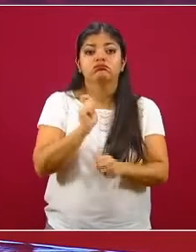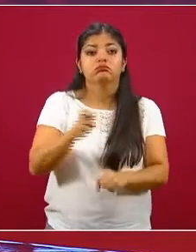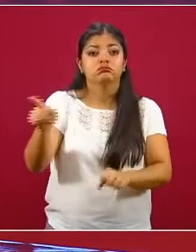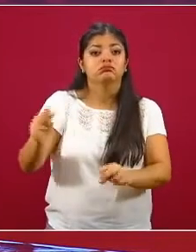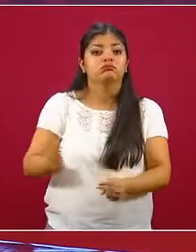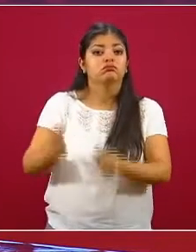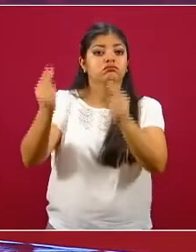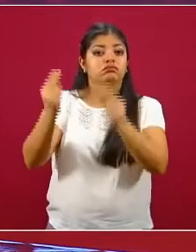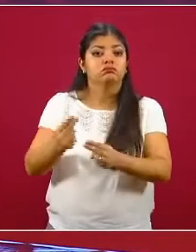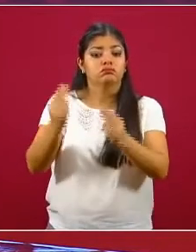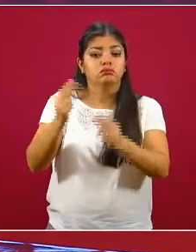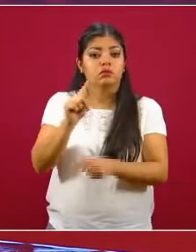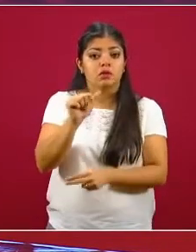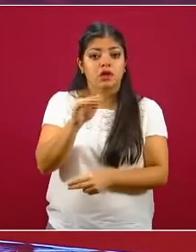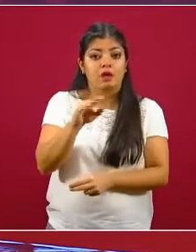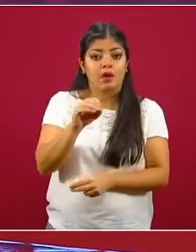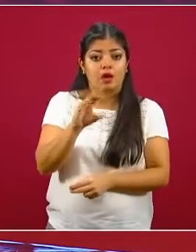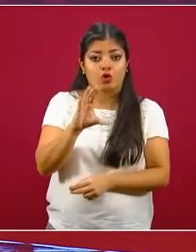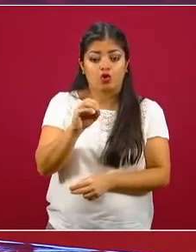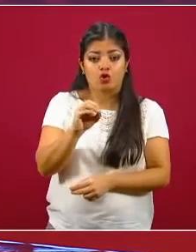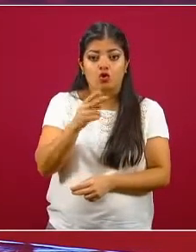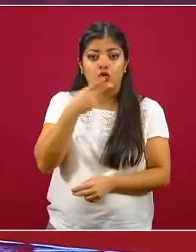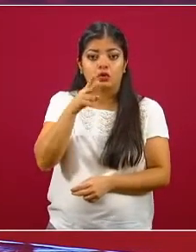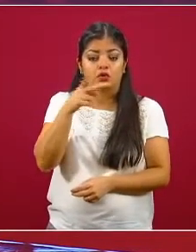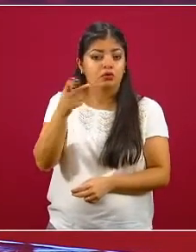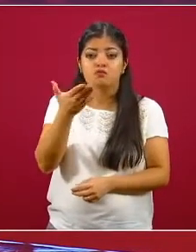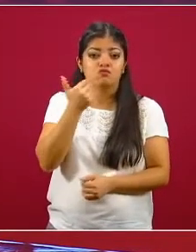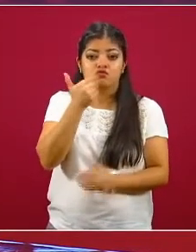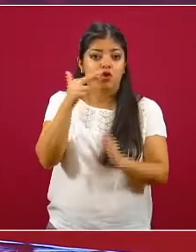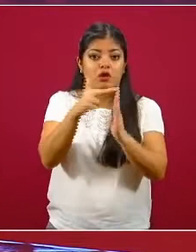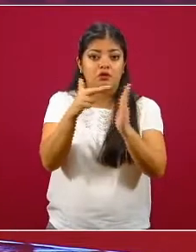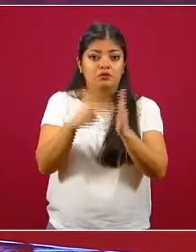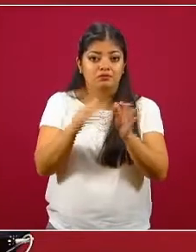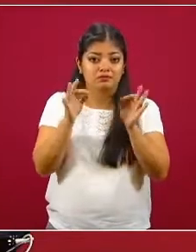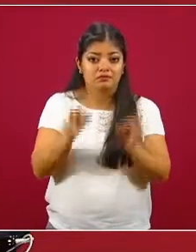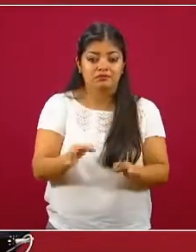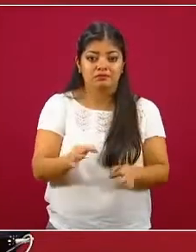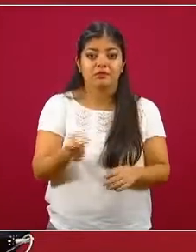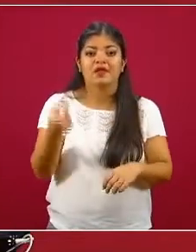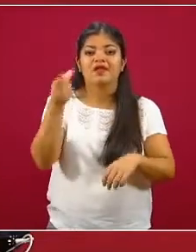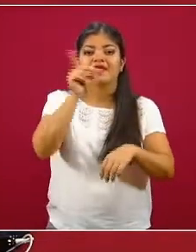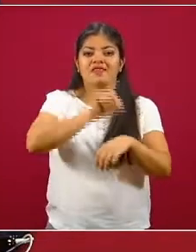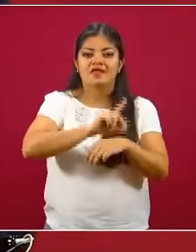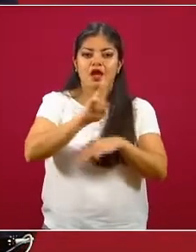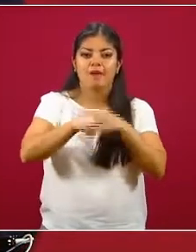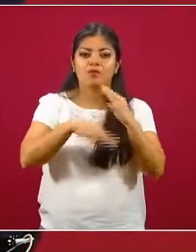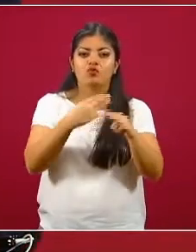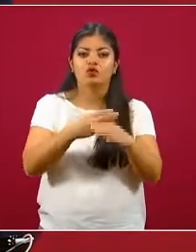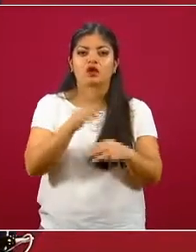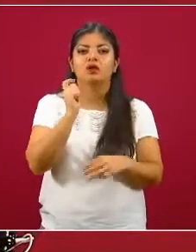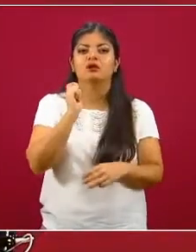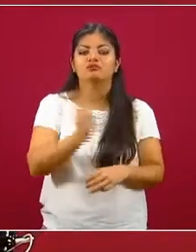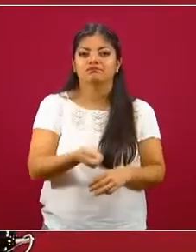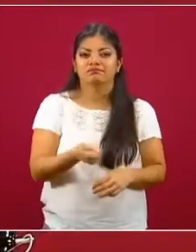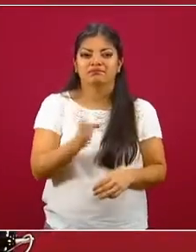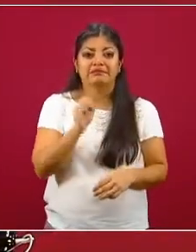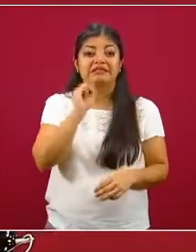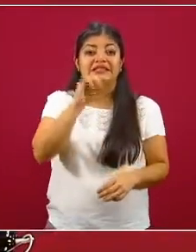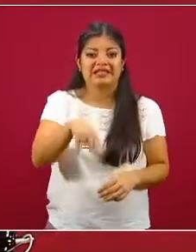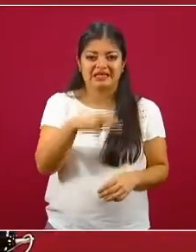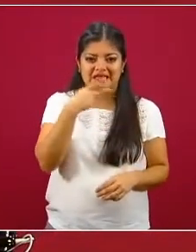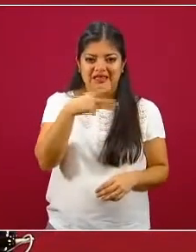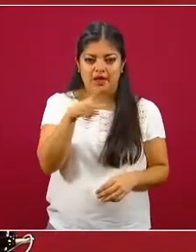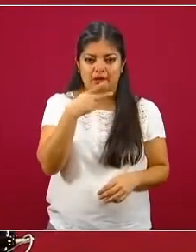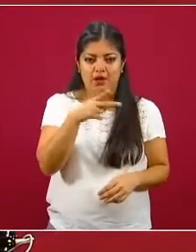del tabaco aún demasiado desregulada. En cuanto al Día Mundial sin Tabaco,